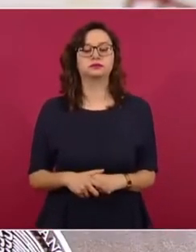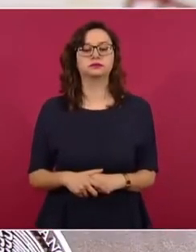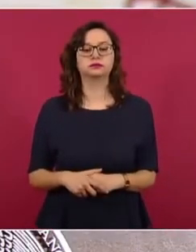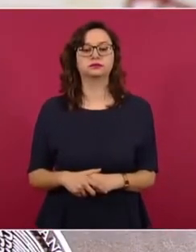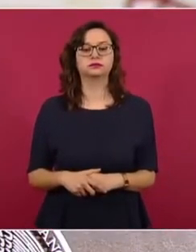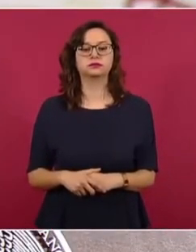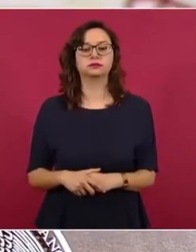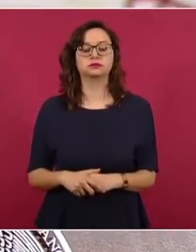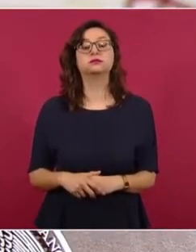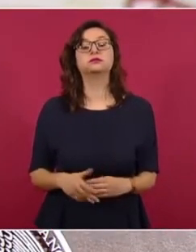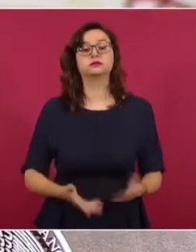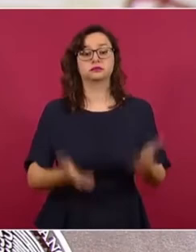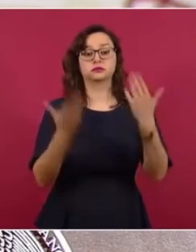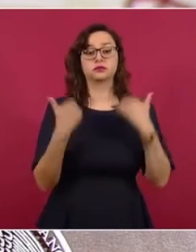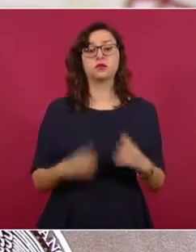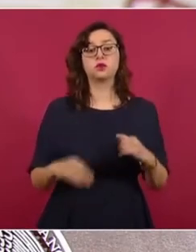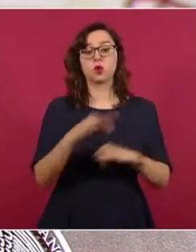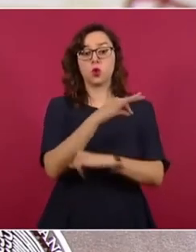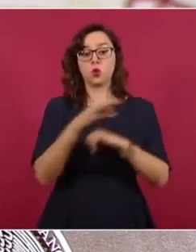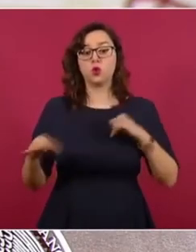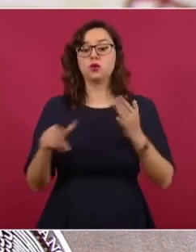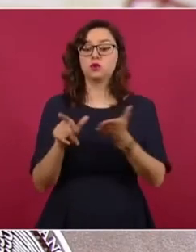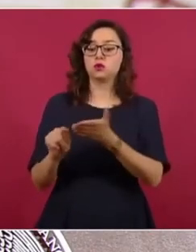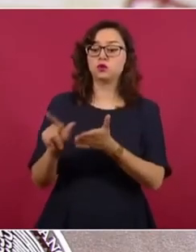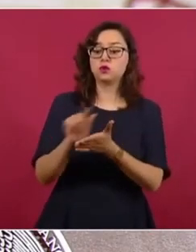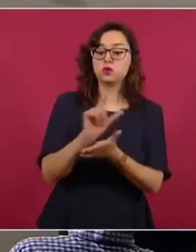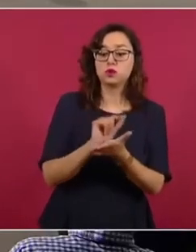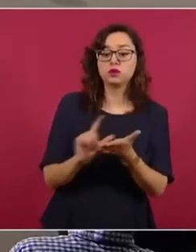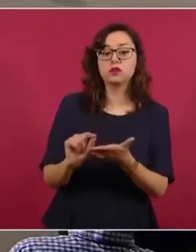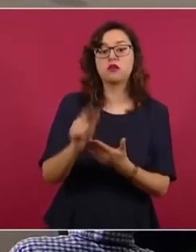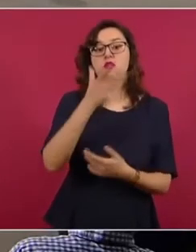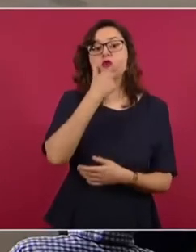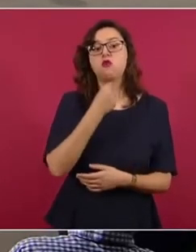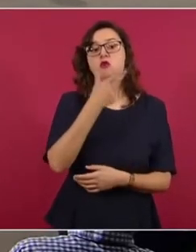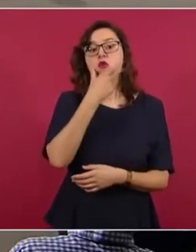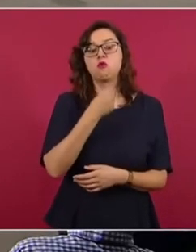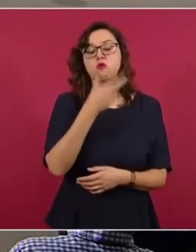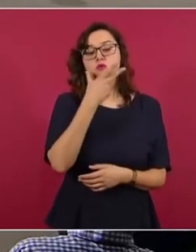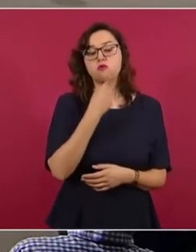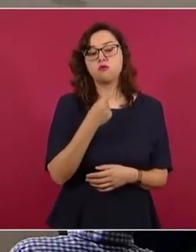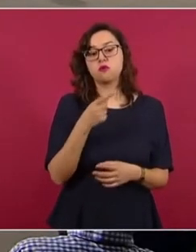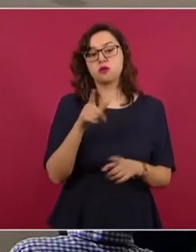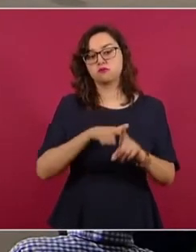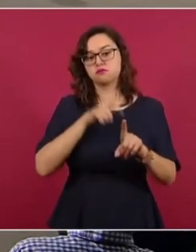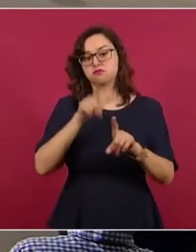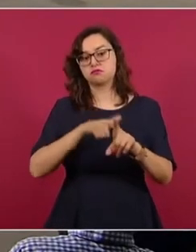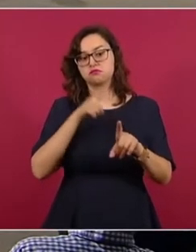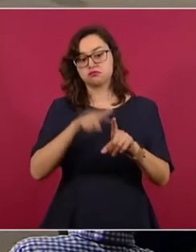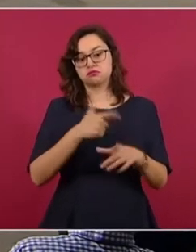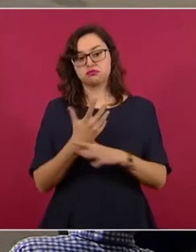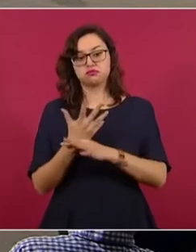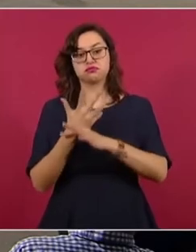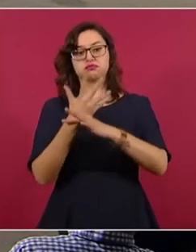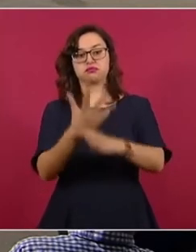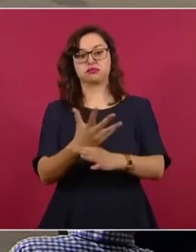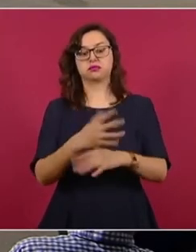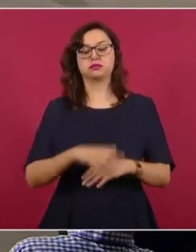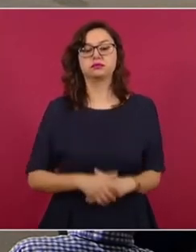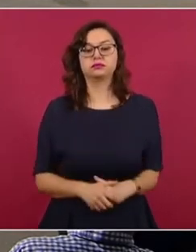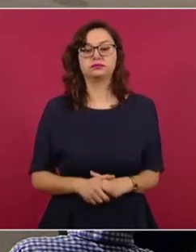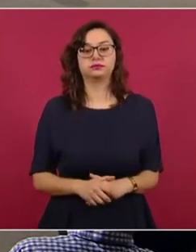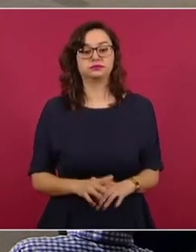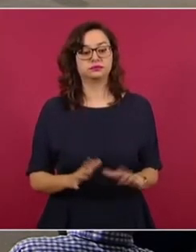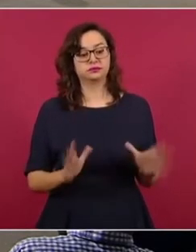el tuit del caricaturista Antonio Rodríguez, que lo dice todo, llama a la